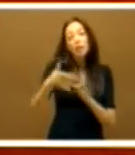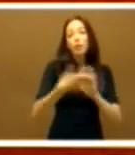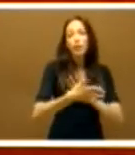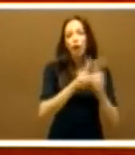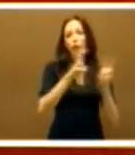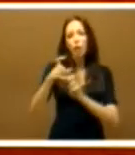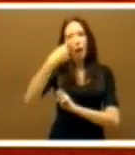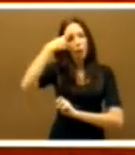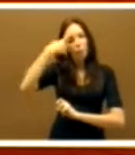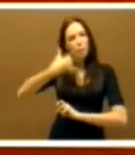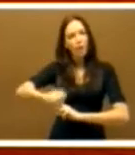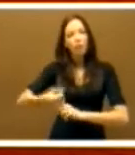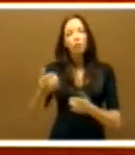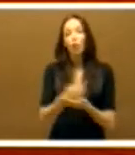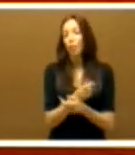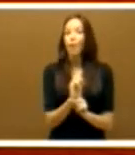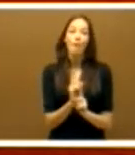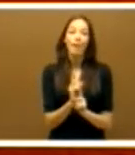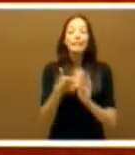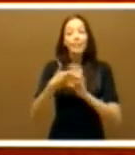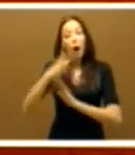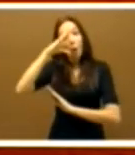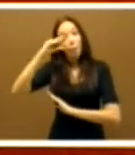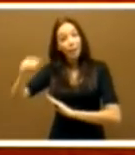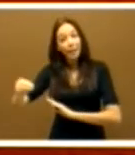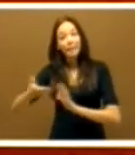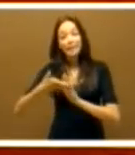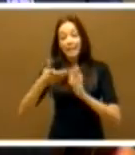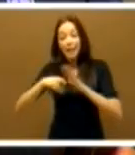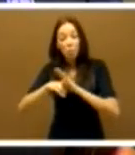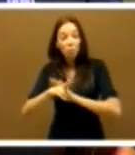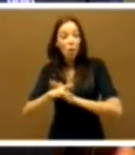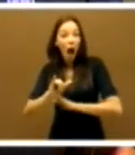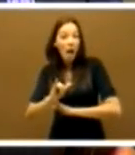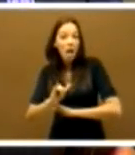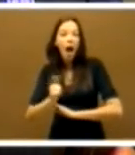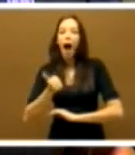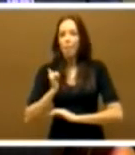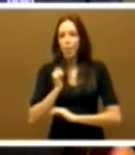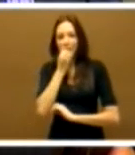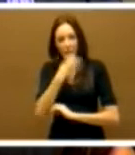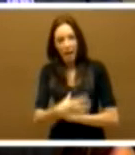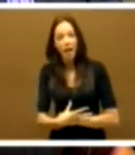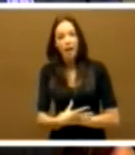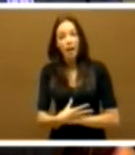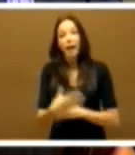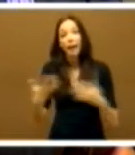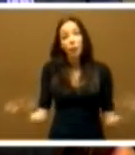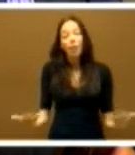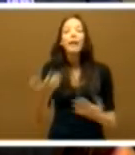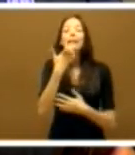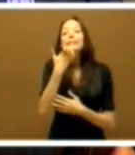En política es inteligente el que utiliza bien lo poco que sabe. Y si los extremeños nos han puesto en esta tesitura